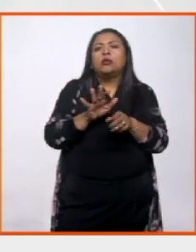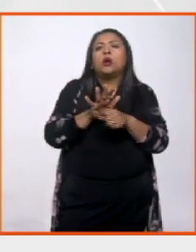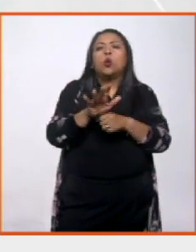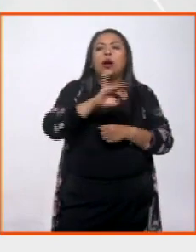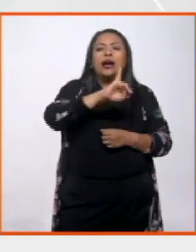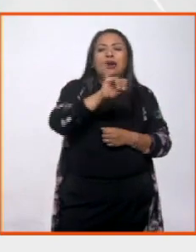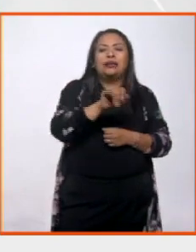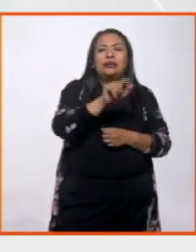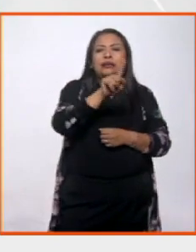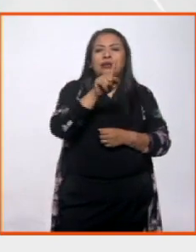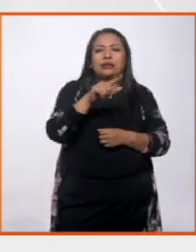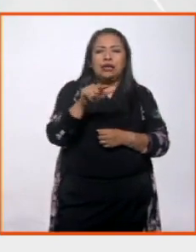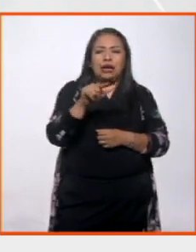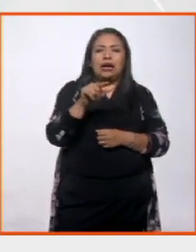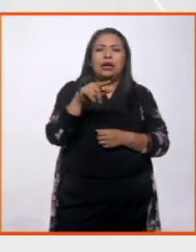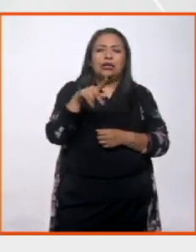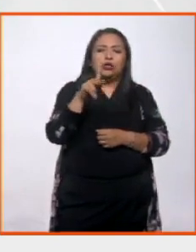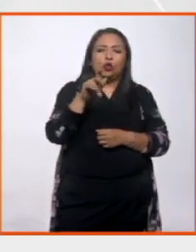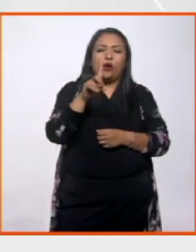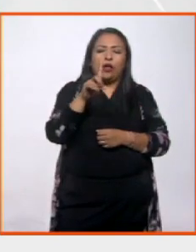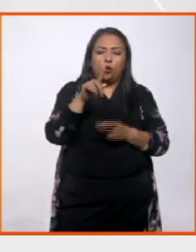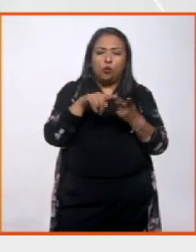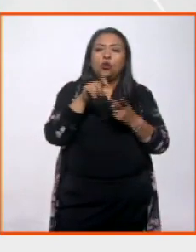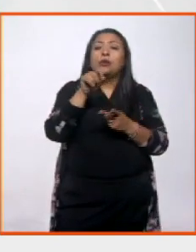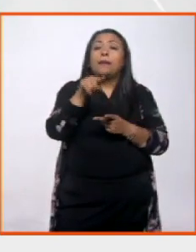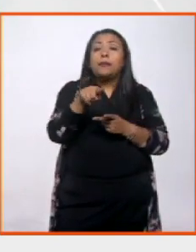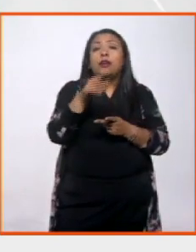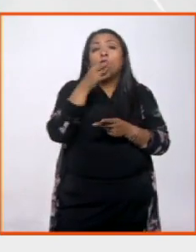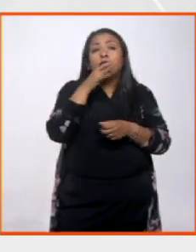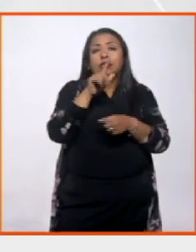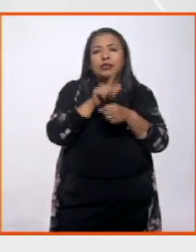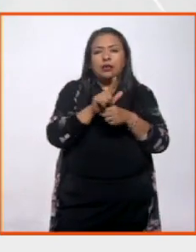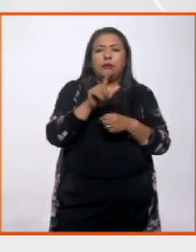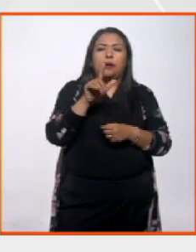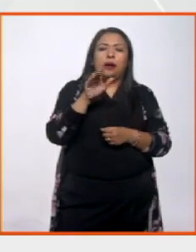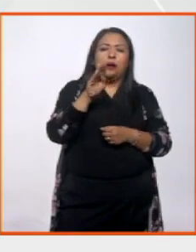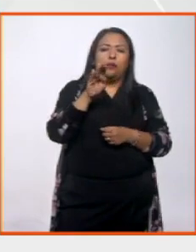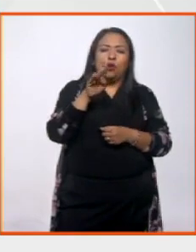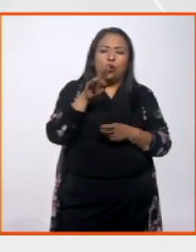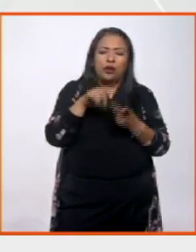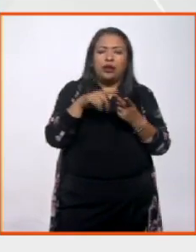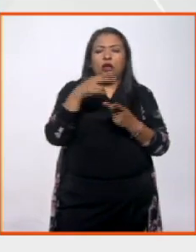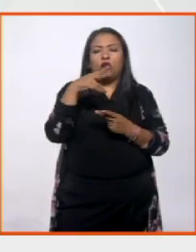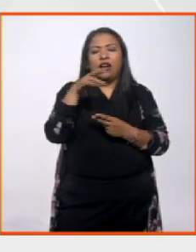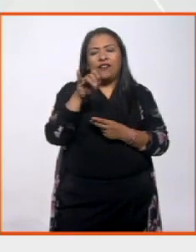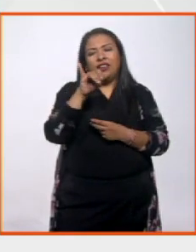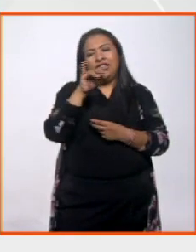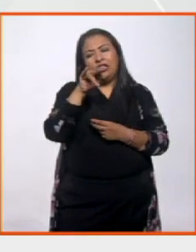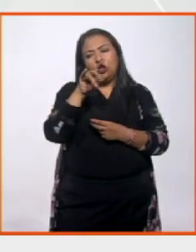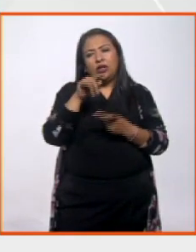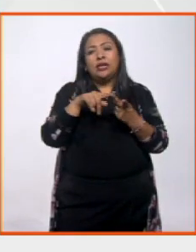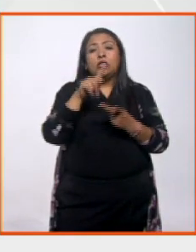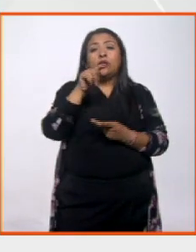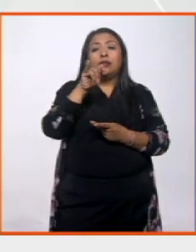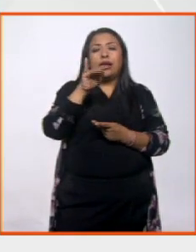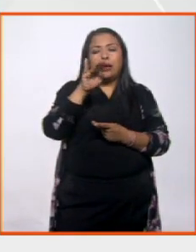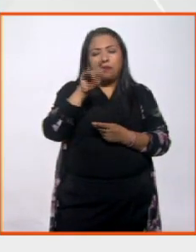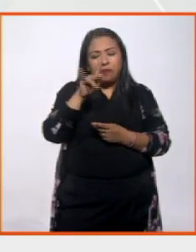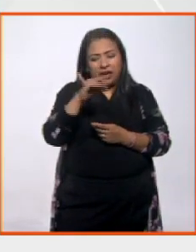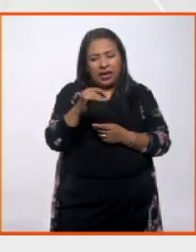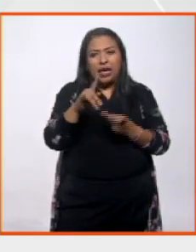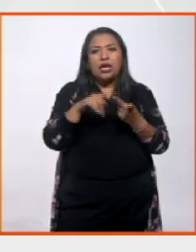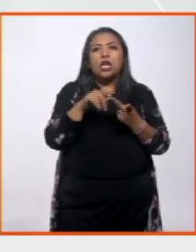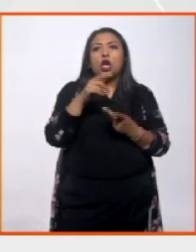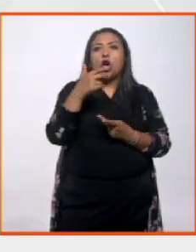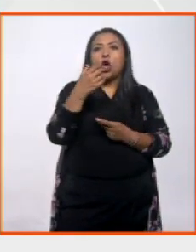festival de jazz de Kuala Lumpur, pero también han estado en el festival de Borneo, de Java, en Indonesia, en Taipei, en Hong Kong,